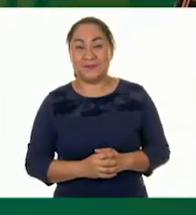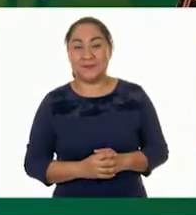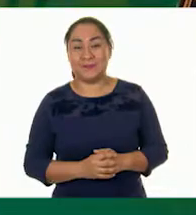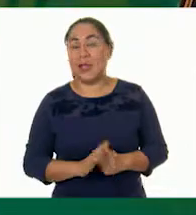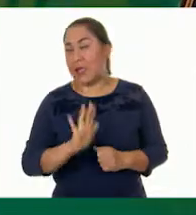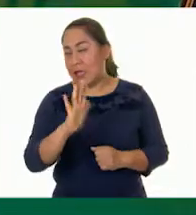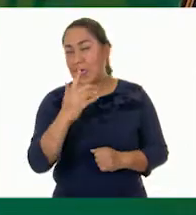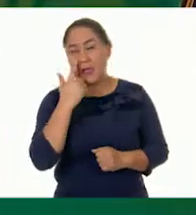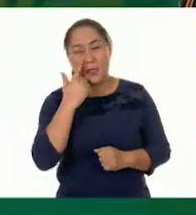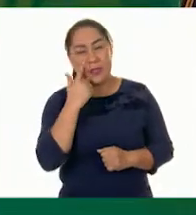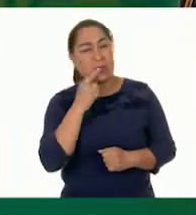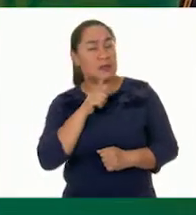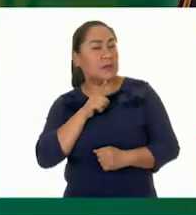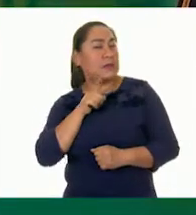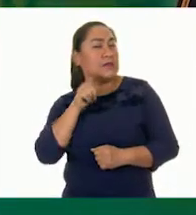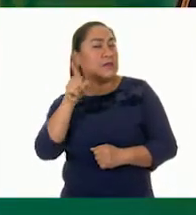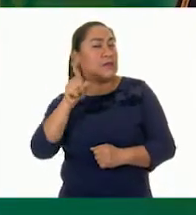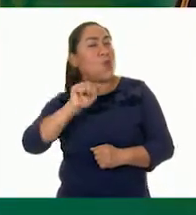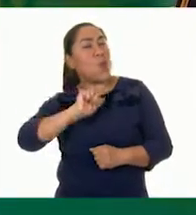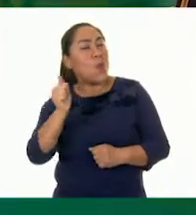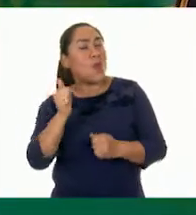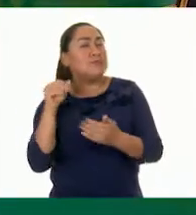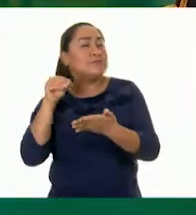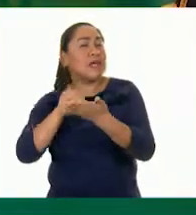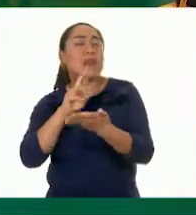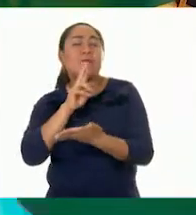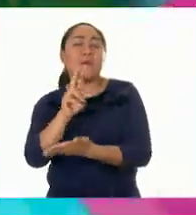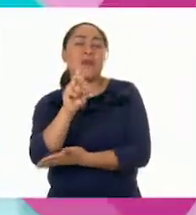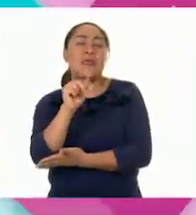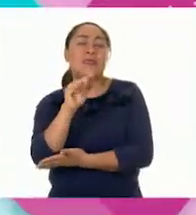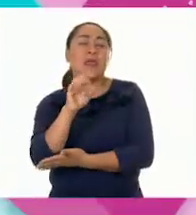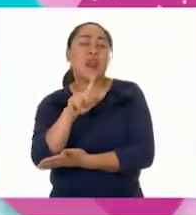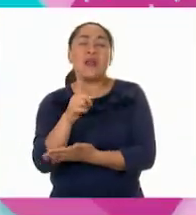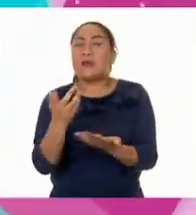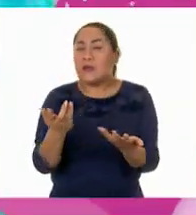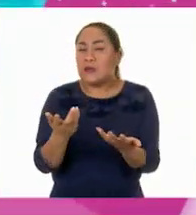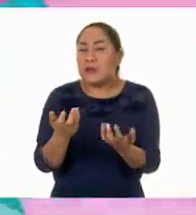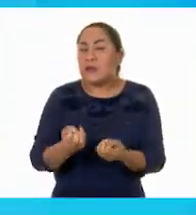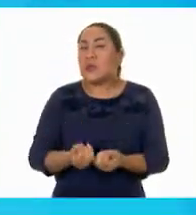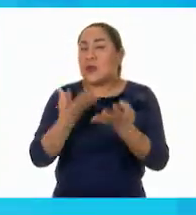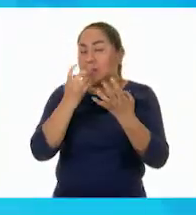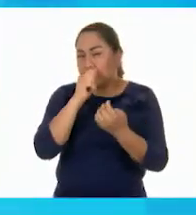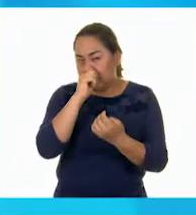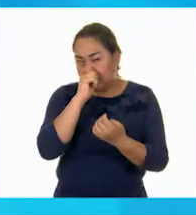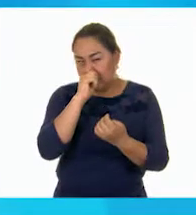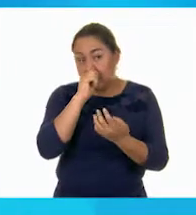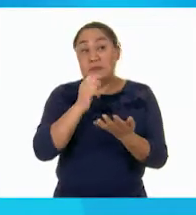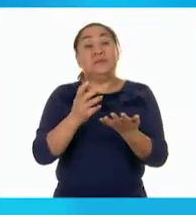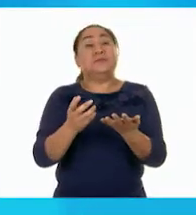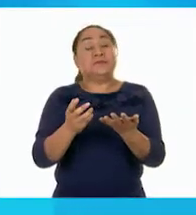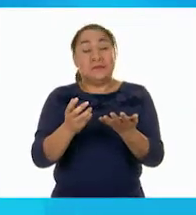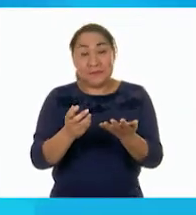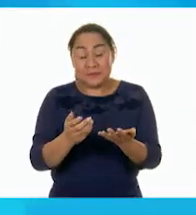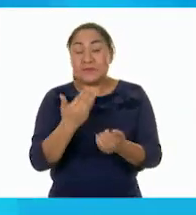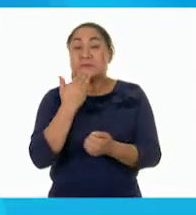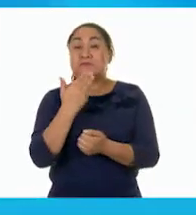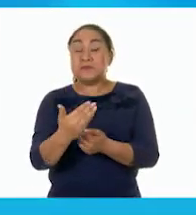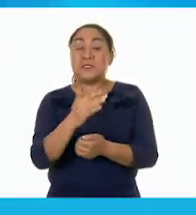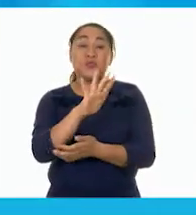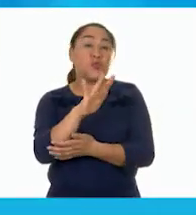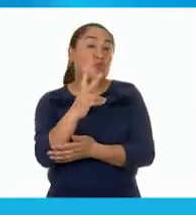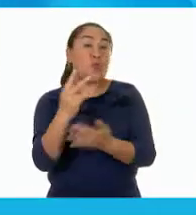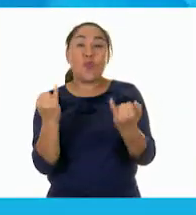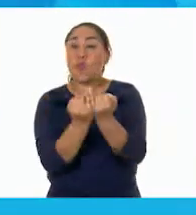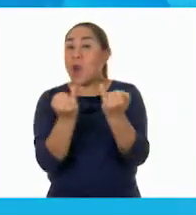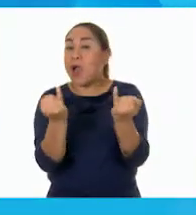¿Cuánto tiene allí en la página? A ver, Daniel, ¿cuánto escribiste tú? Muy bien. Cincuenta y dos